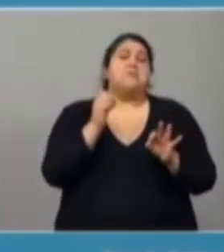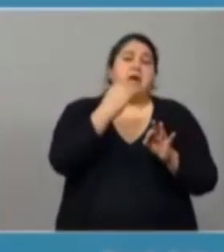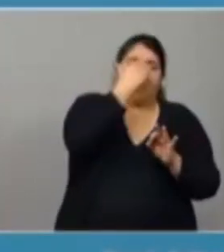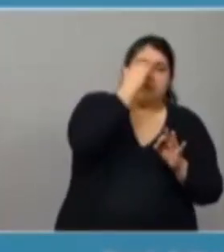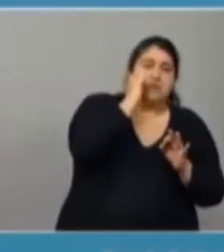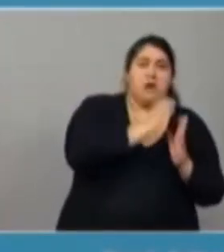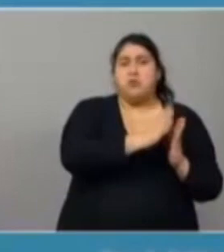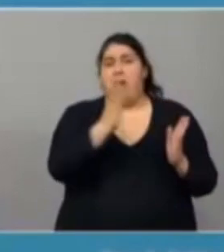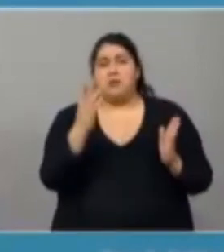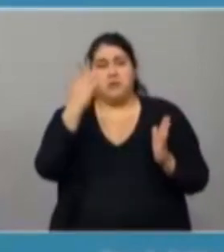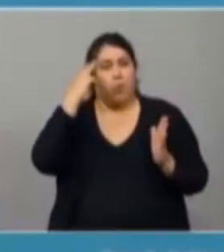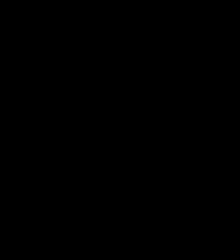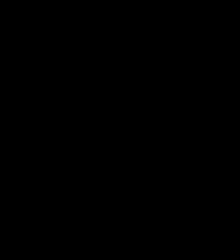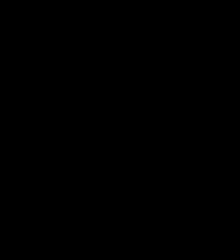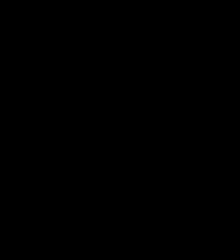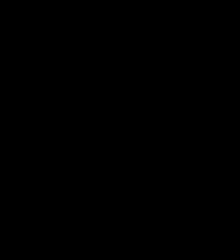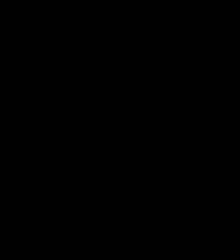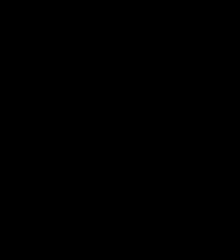para toda la provincia de Buenos Aires.